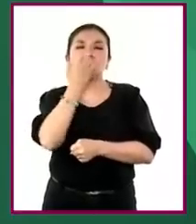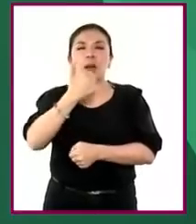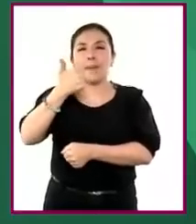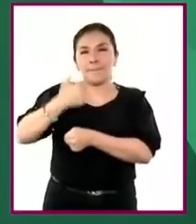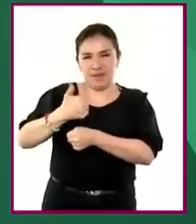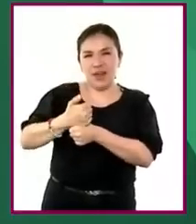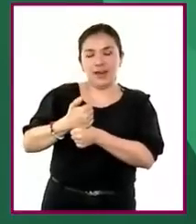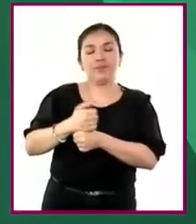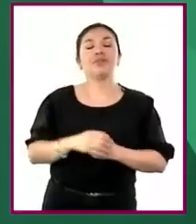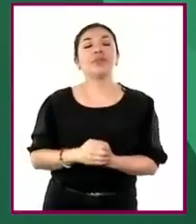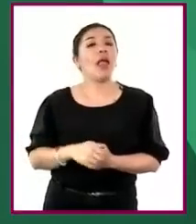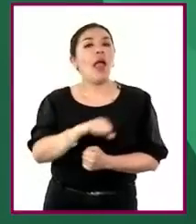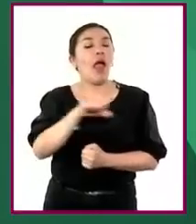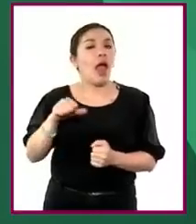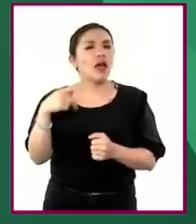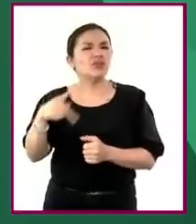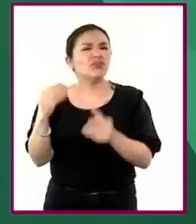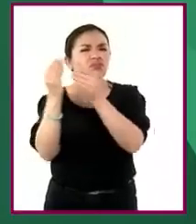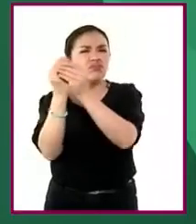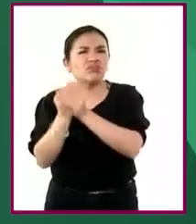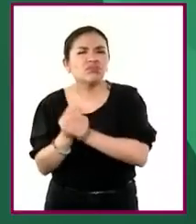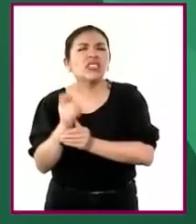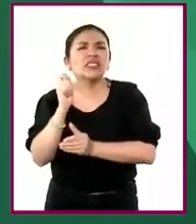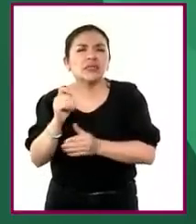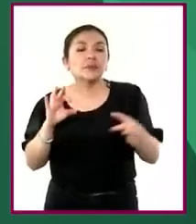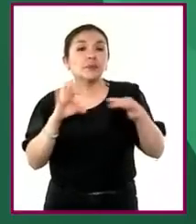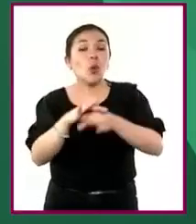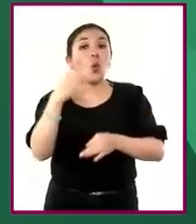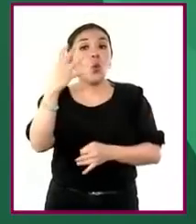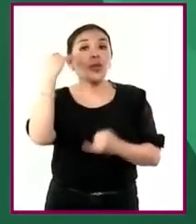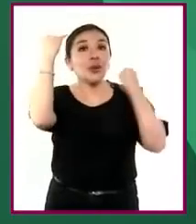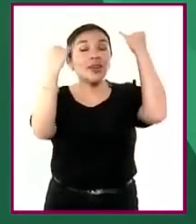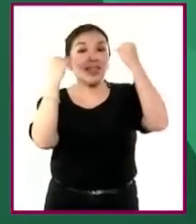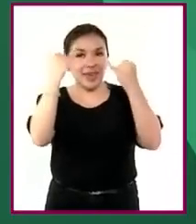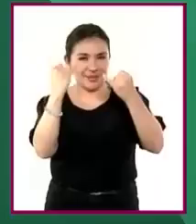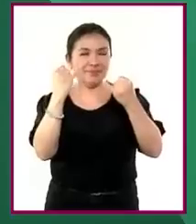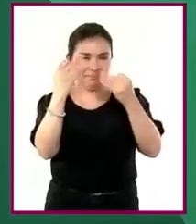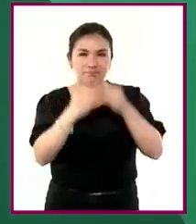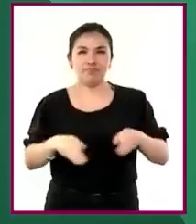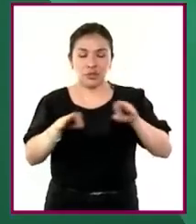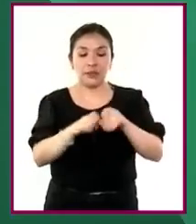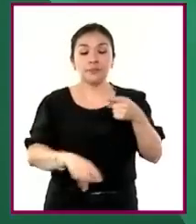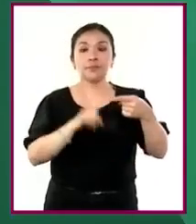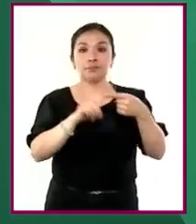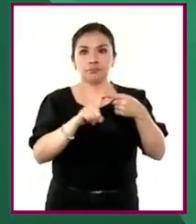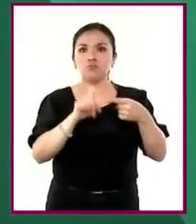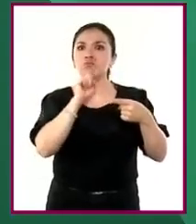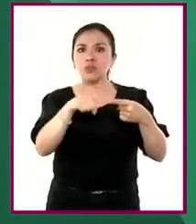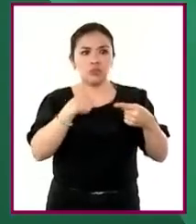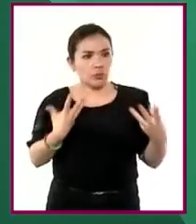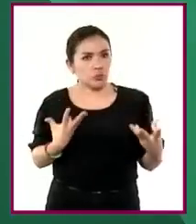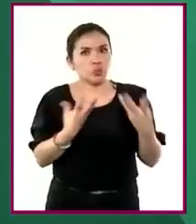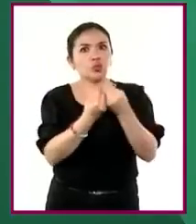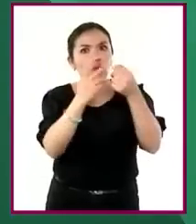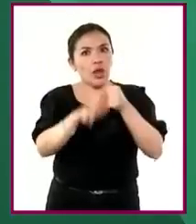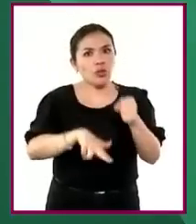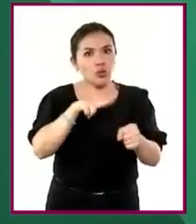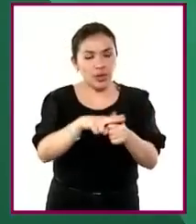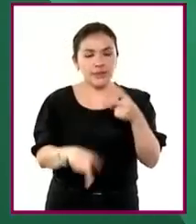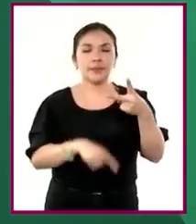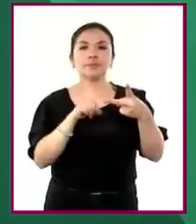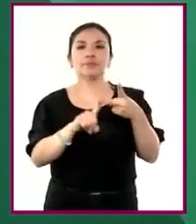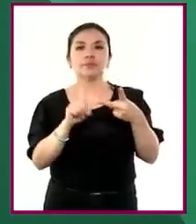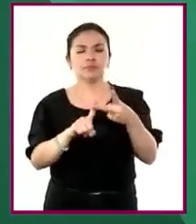de educación primaria, los contenidos se asocian a partir de cuatro ideas centrales. Uno, somos parte de la naturaleza.